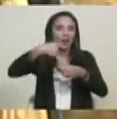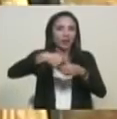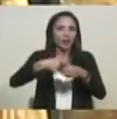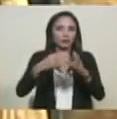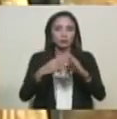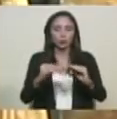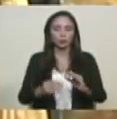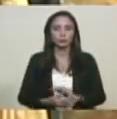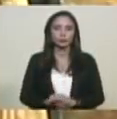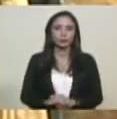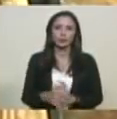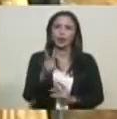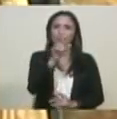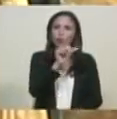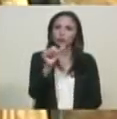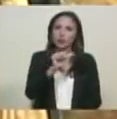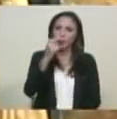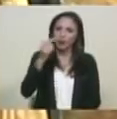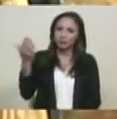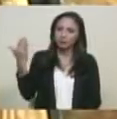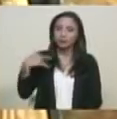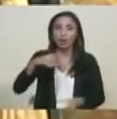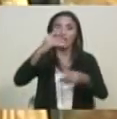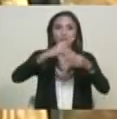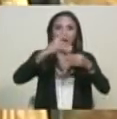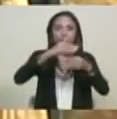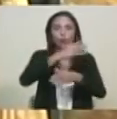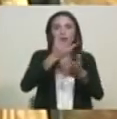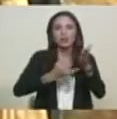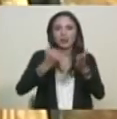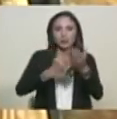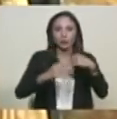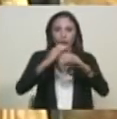yo hice una convocatoria hace dos semanas a un censo nacional.